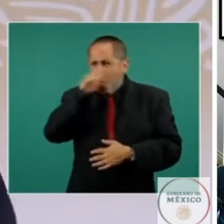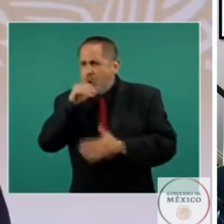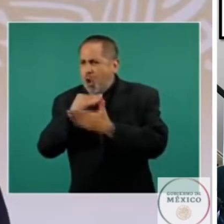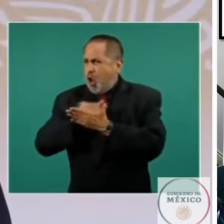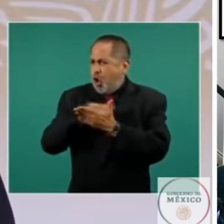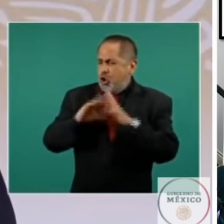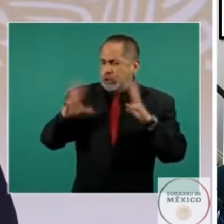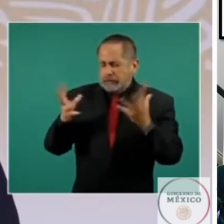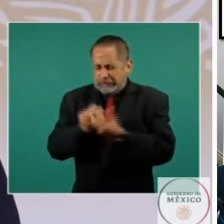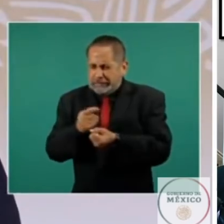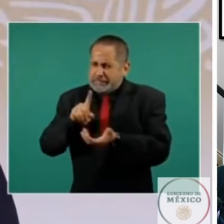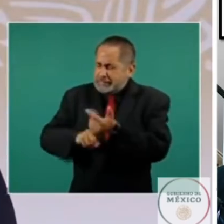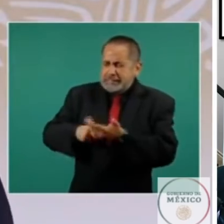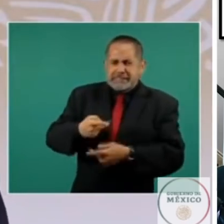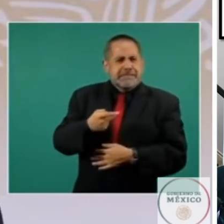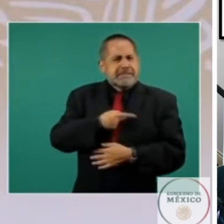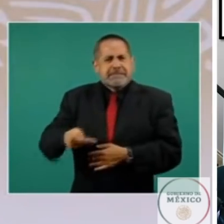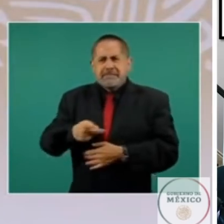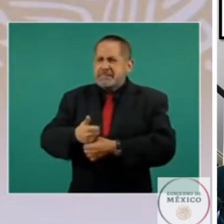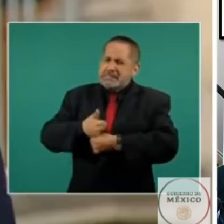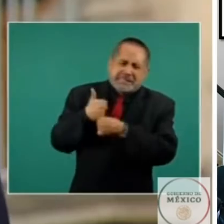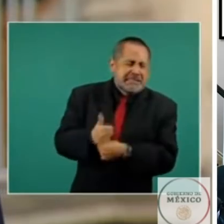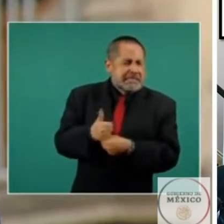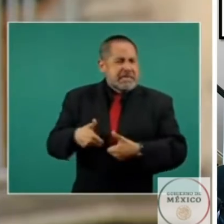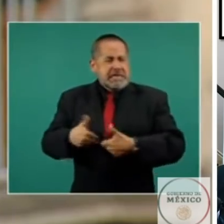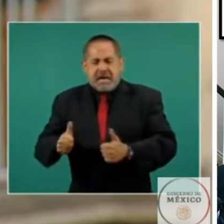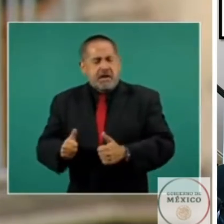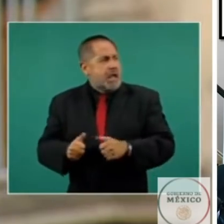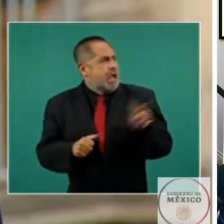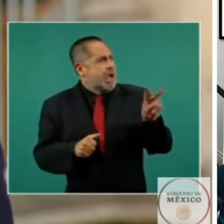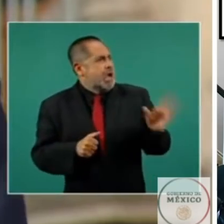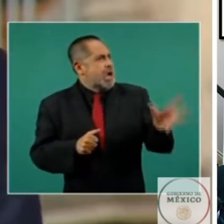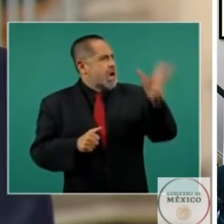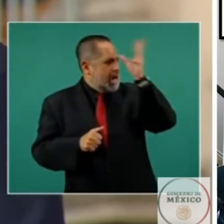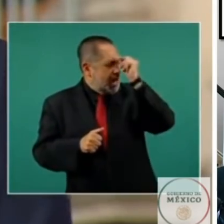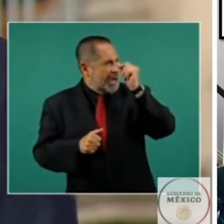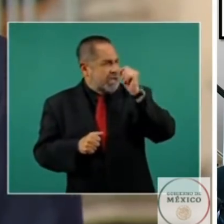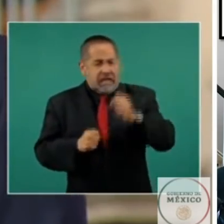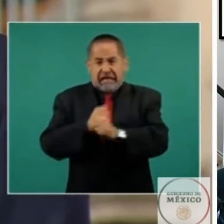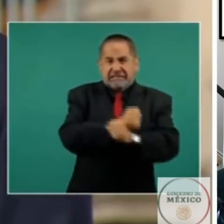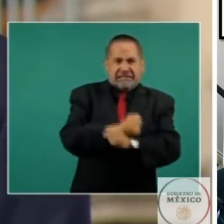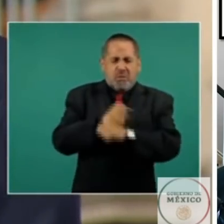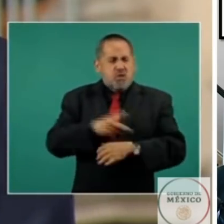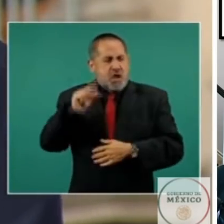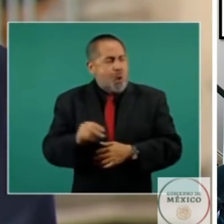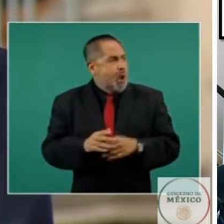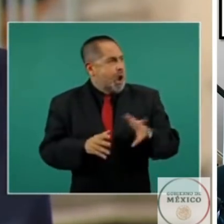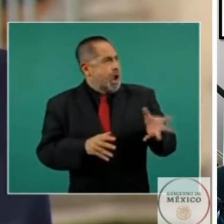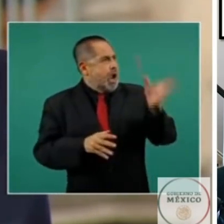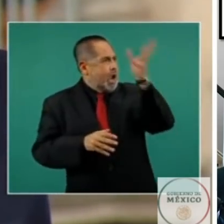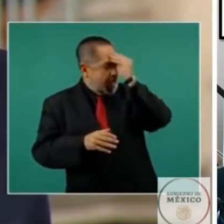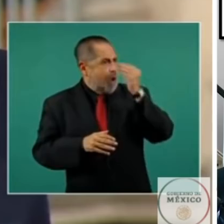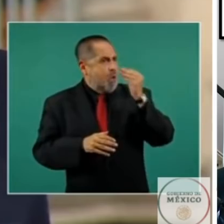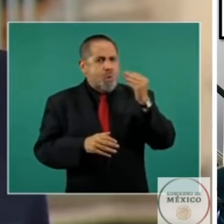sumidos en la miseria, el hambre y la explotación, y se oponía a la esclavitud del negro. La amplia presencia